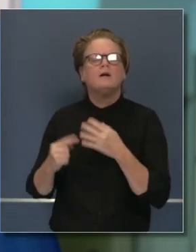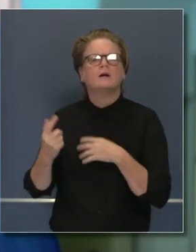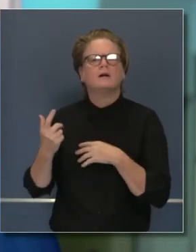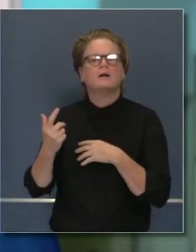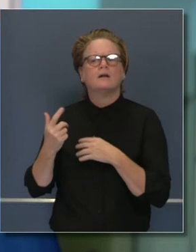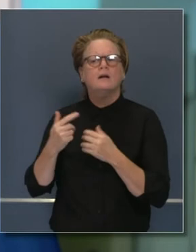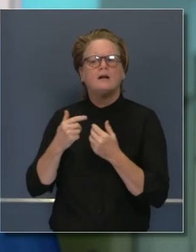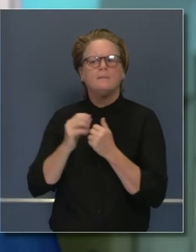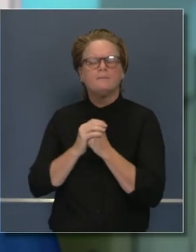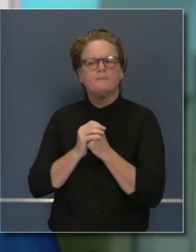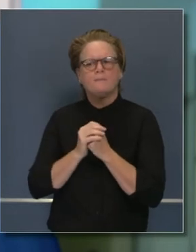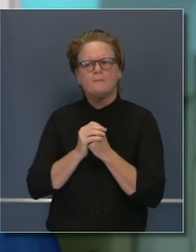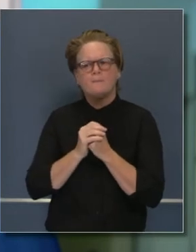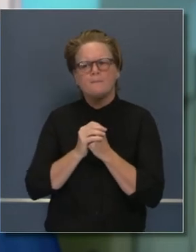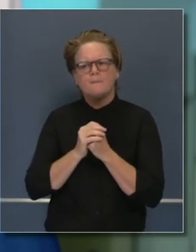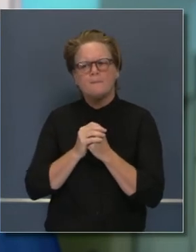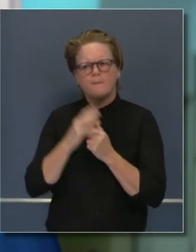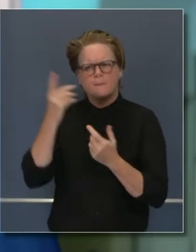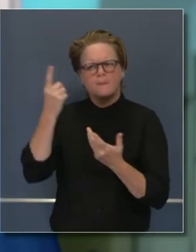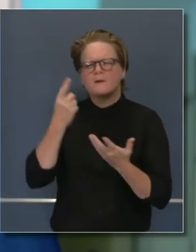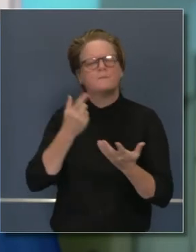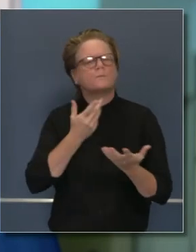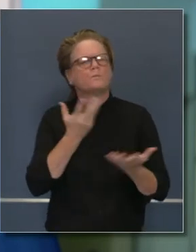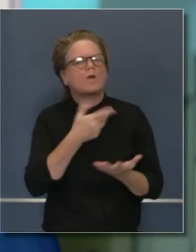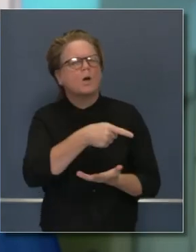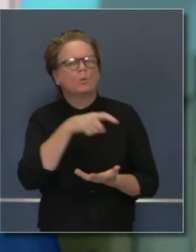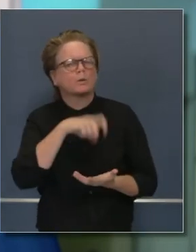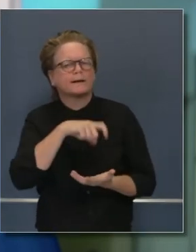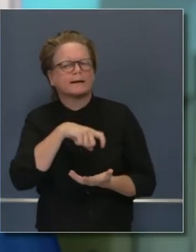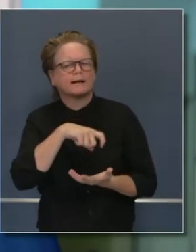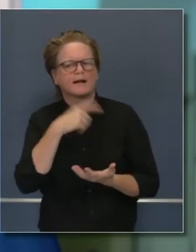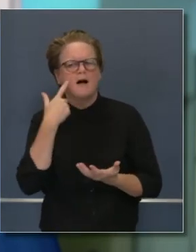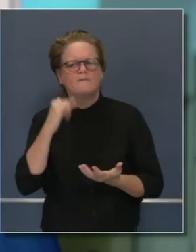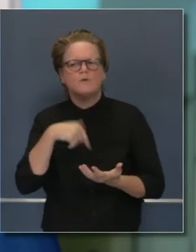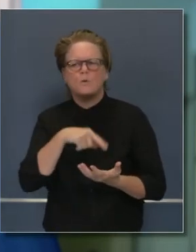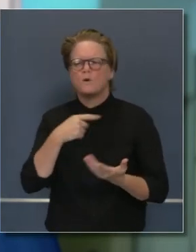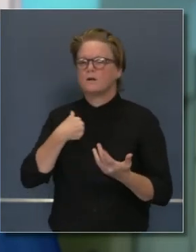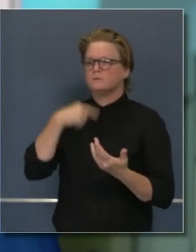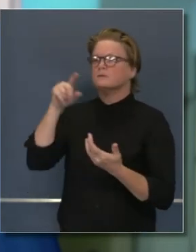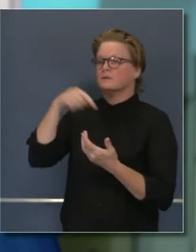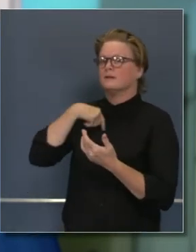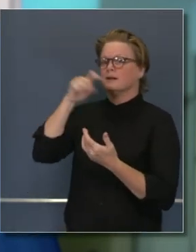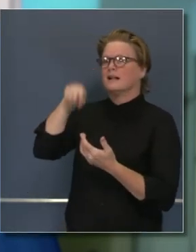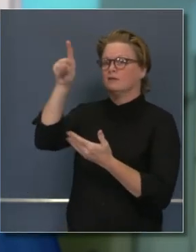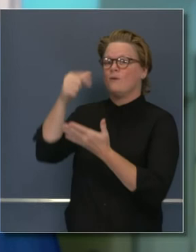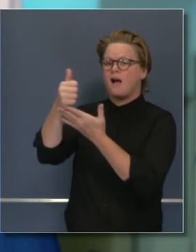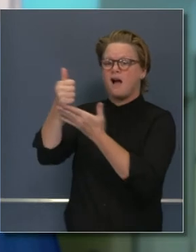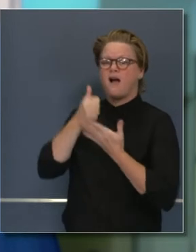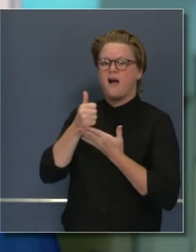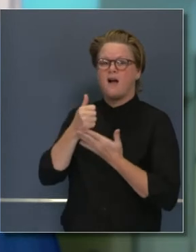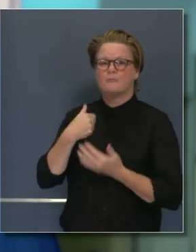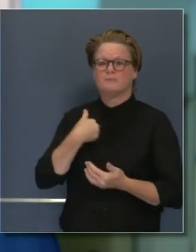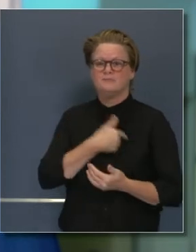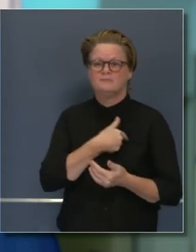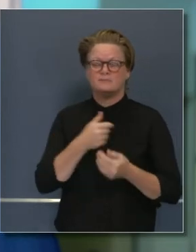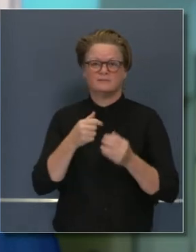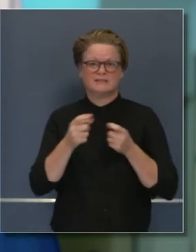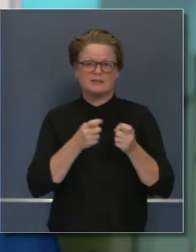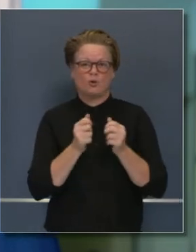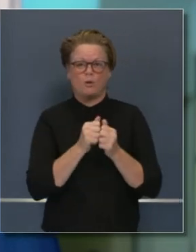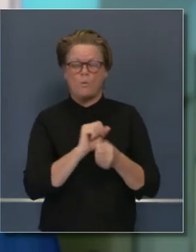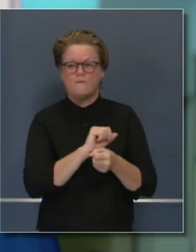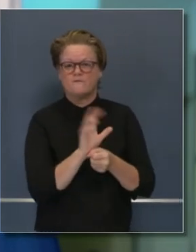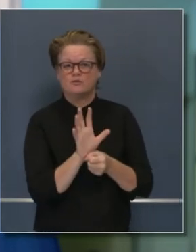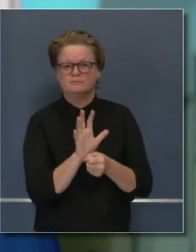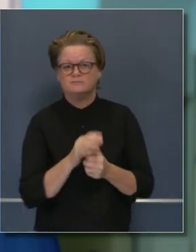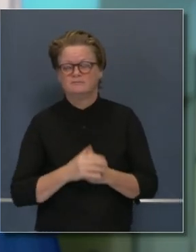Pelosi, sobre lo que necesitamos como estado para seguir adelante, para alivio en cuanto a COVID. Recordarán ustedes